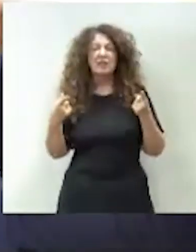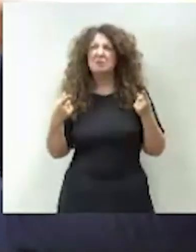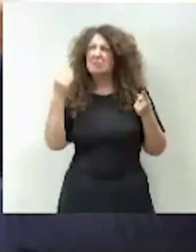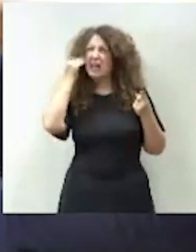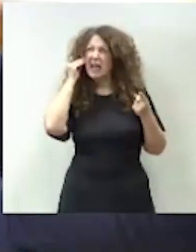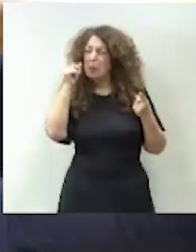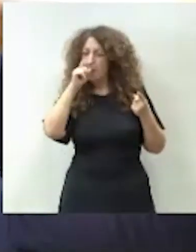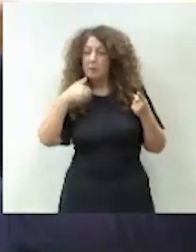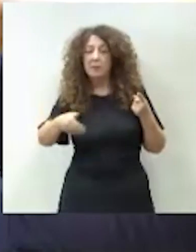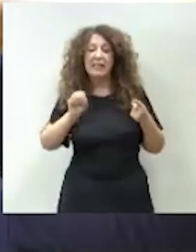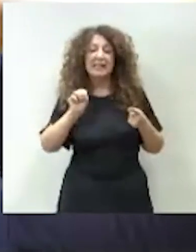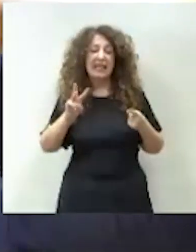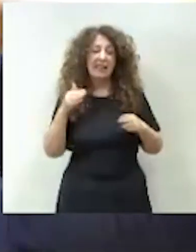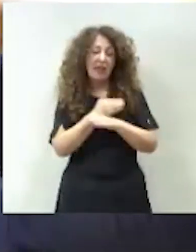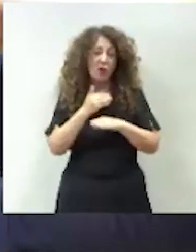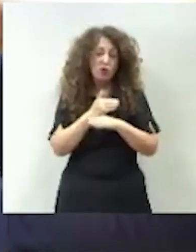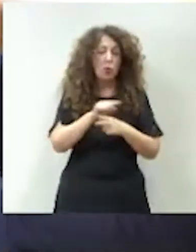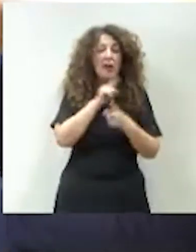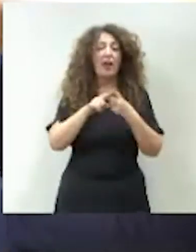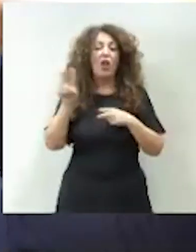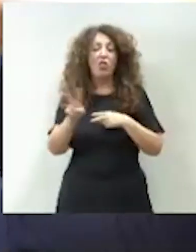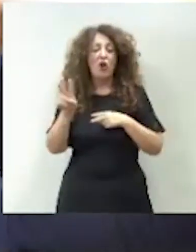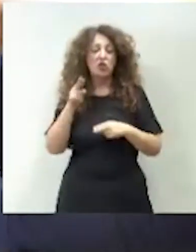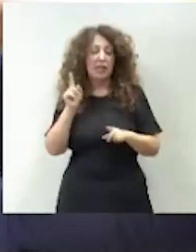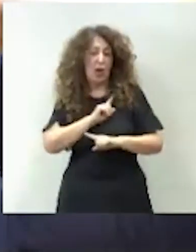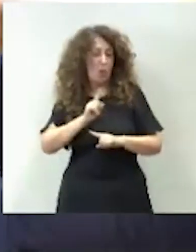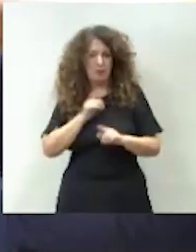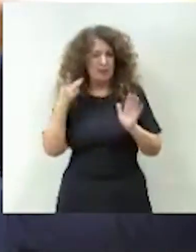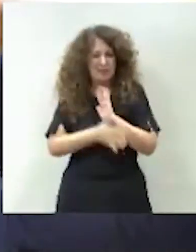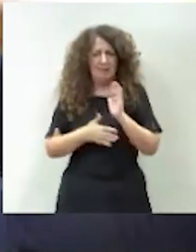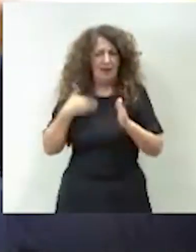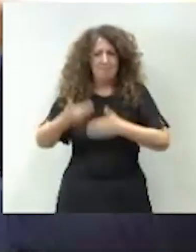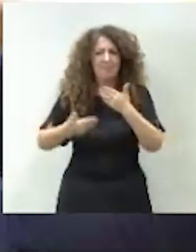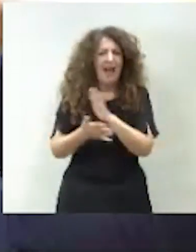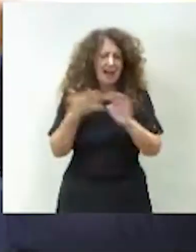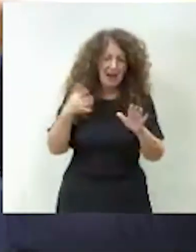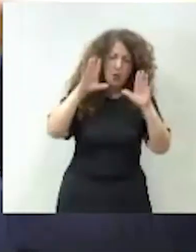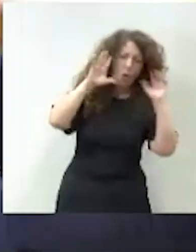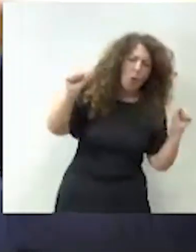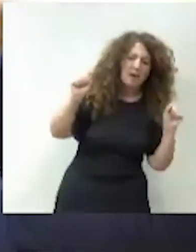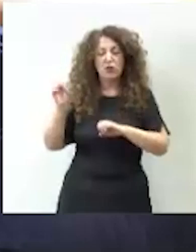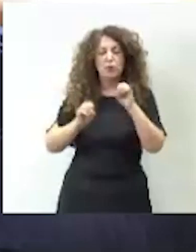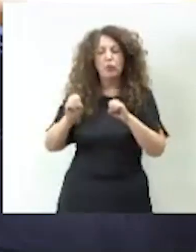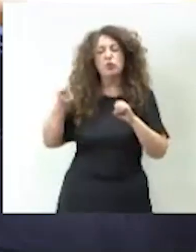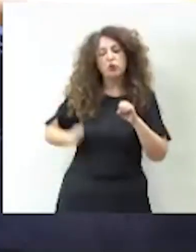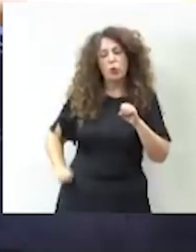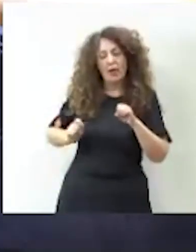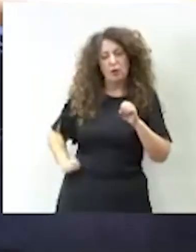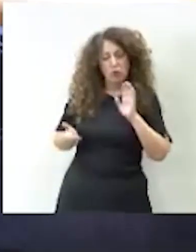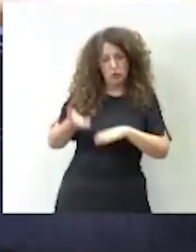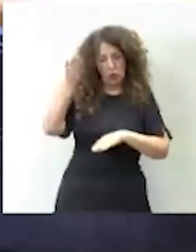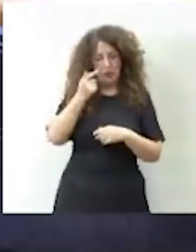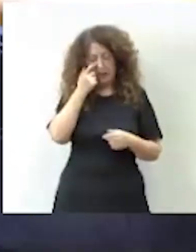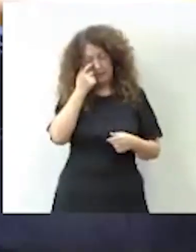memoria, el 13 de octubre y el 2 de noviembre, como les digo, una respuesta rápida por parte tanto de la Guardia Civil como de RTVE. Y ahora hablemos de